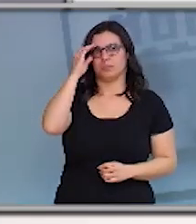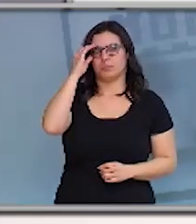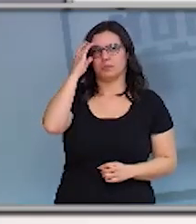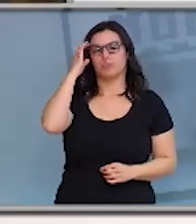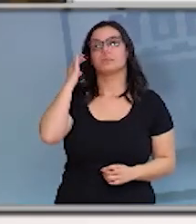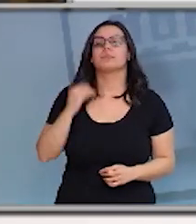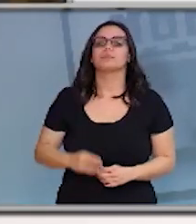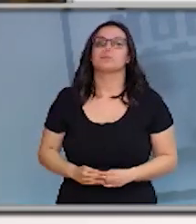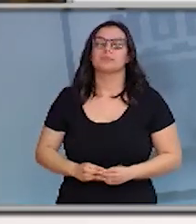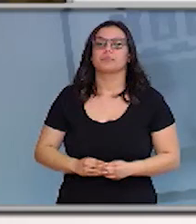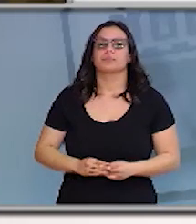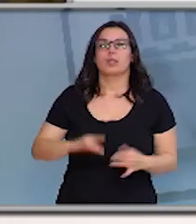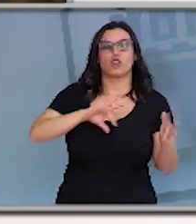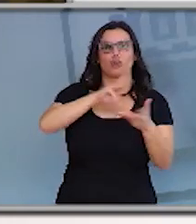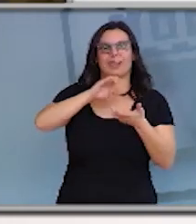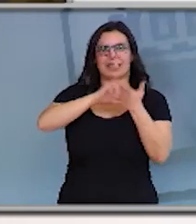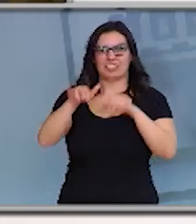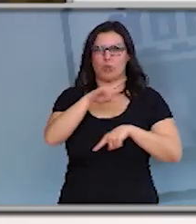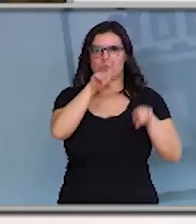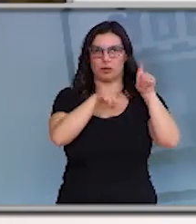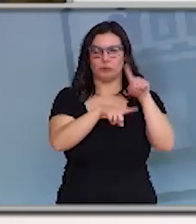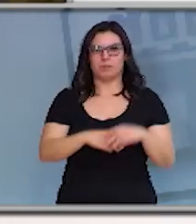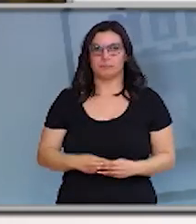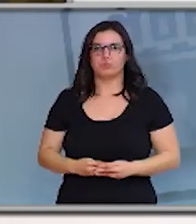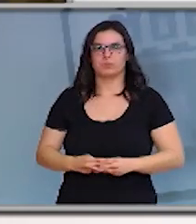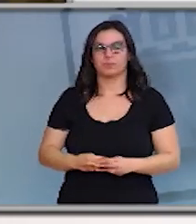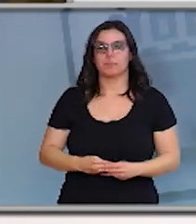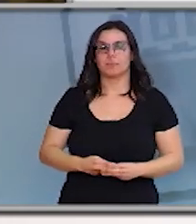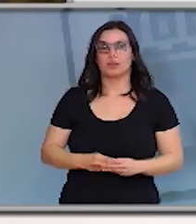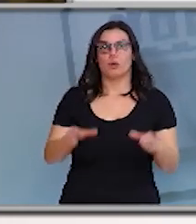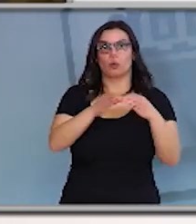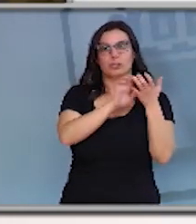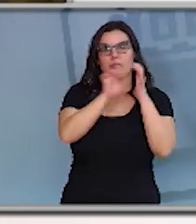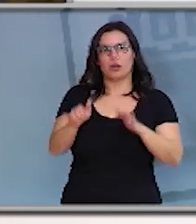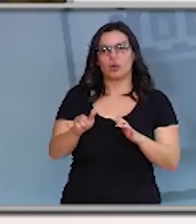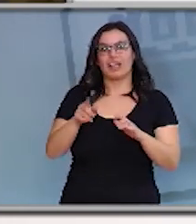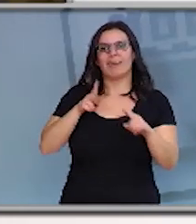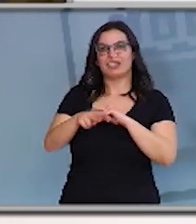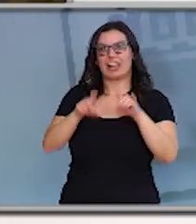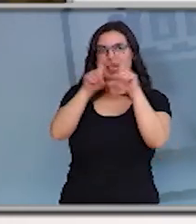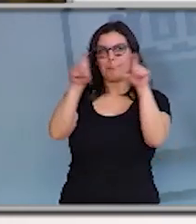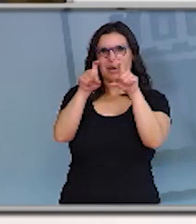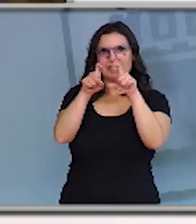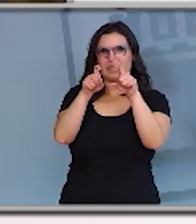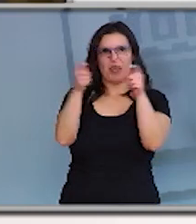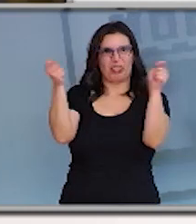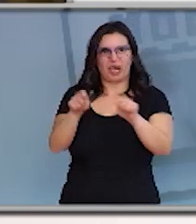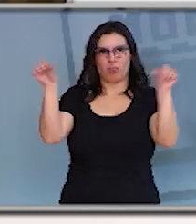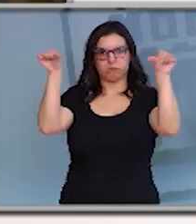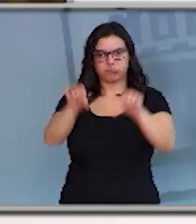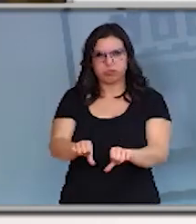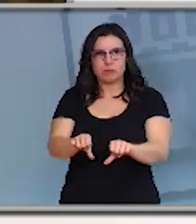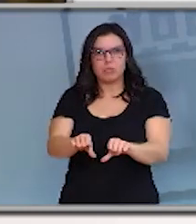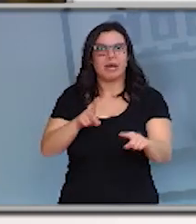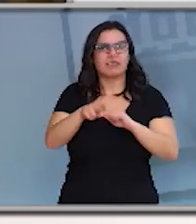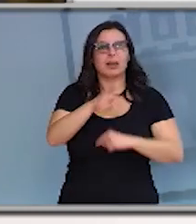Luis Falcón, Noticias Castilla y León. ¿Qué medidas va a adoptar la Junta para evitar el cierre de empresas dada la crisis que está originando el